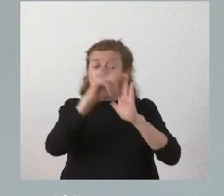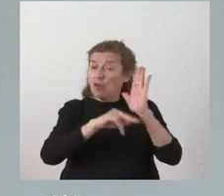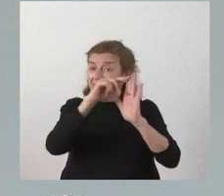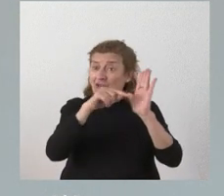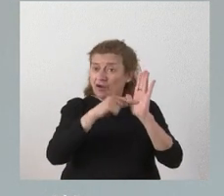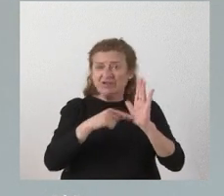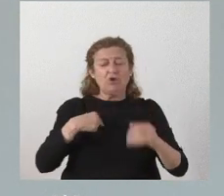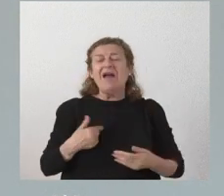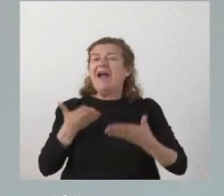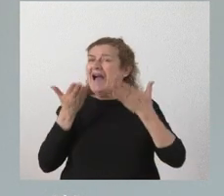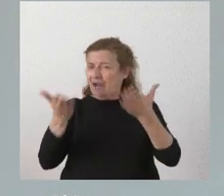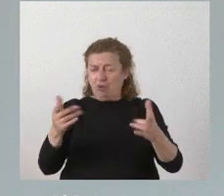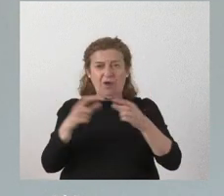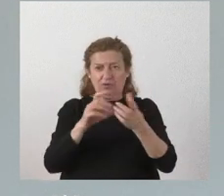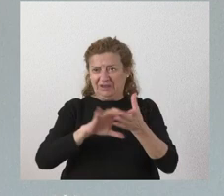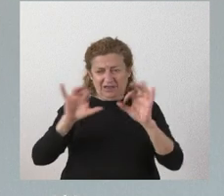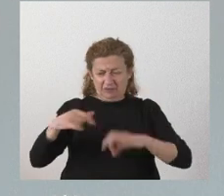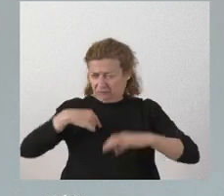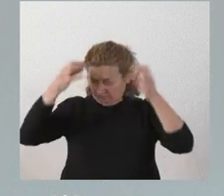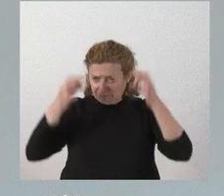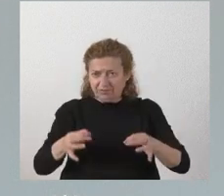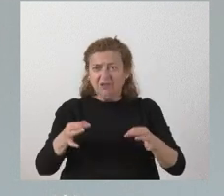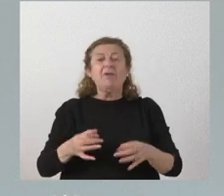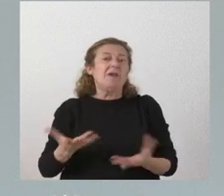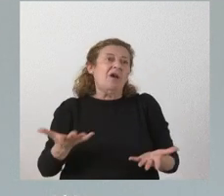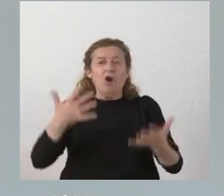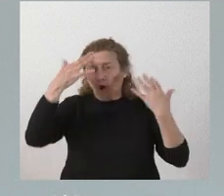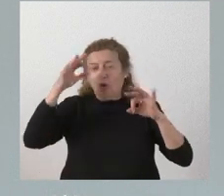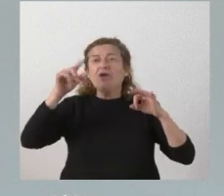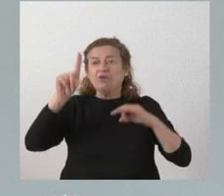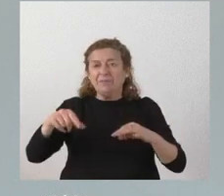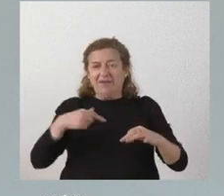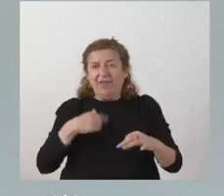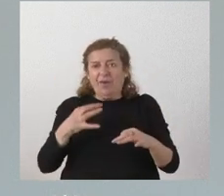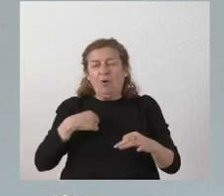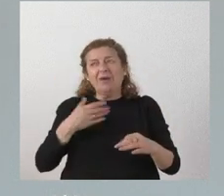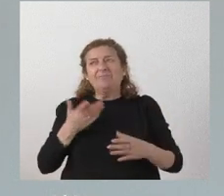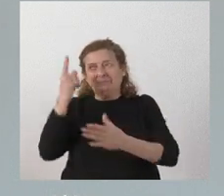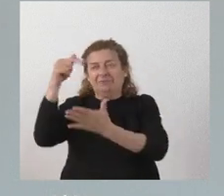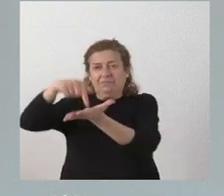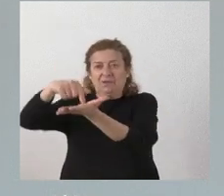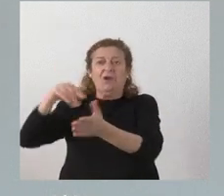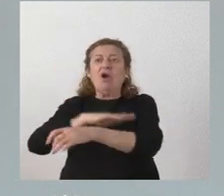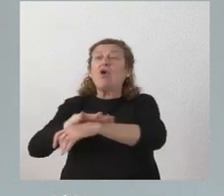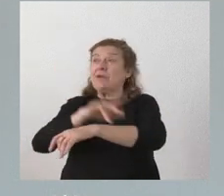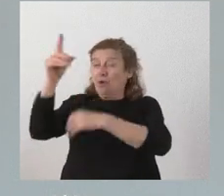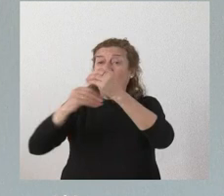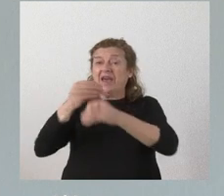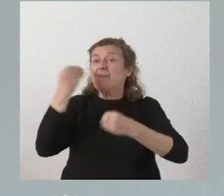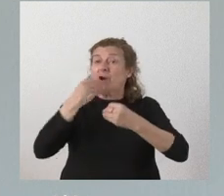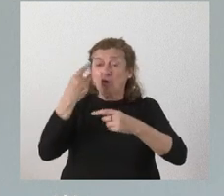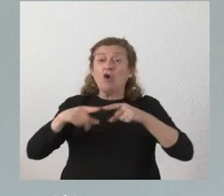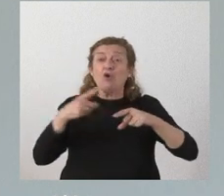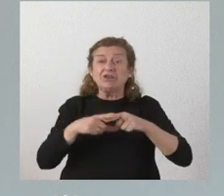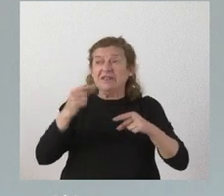tienen ayuda por parte de la junta de castellón lo que lógicamente también nos corresponde es exigir al gobierno que hubiera hecho mejor las cosas y que ponga